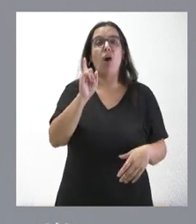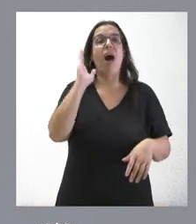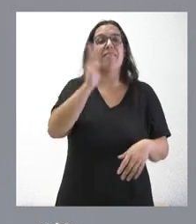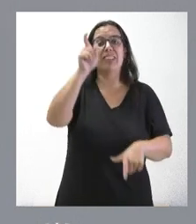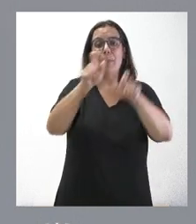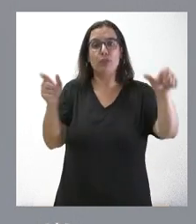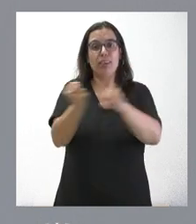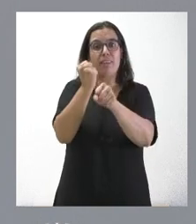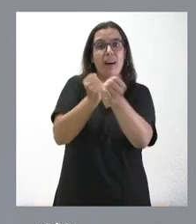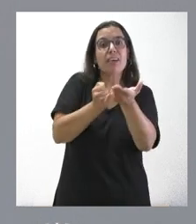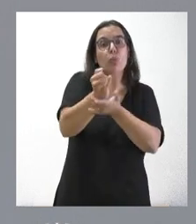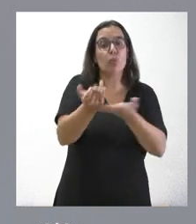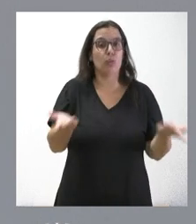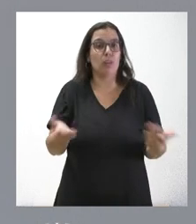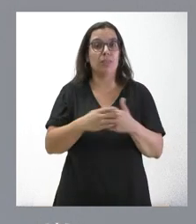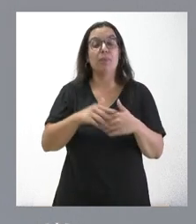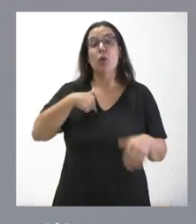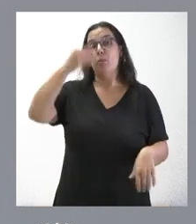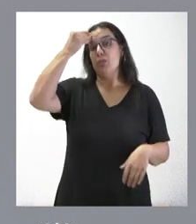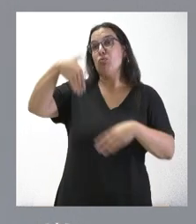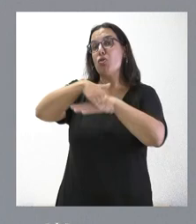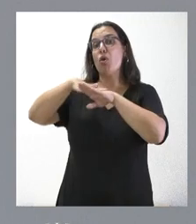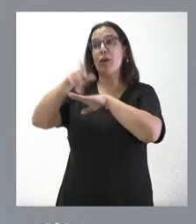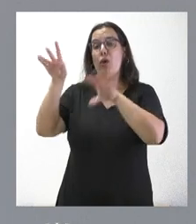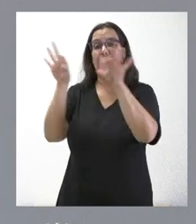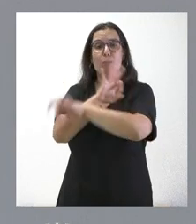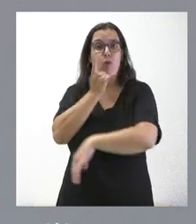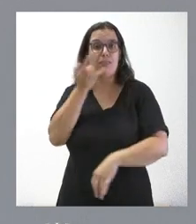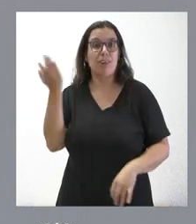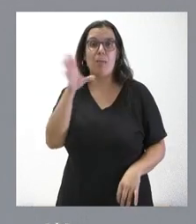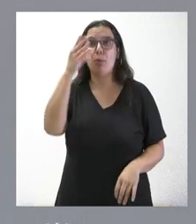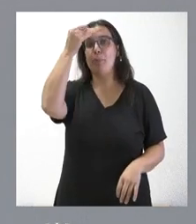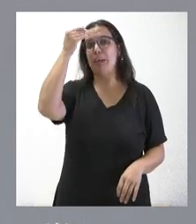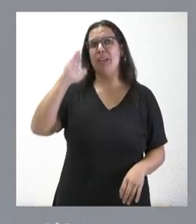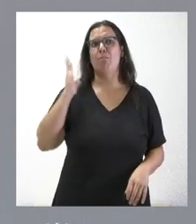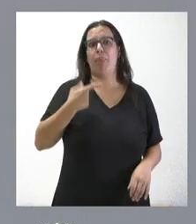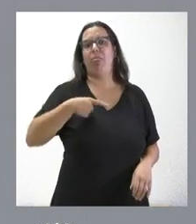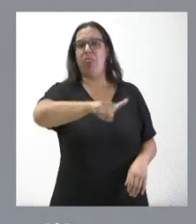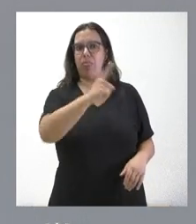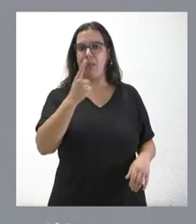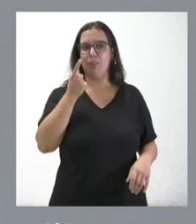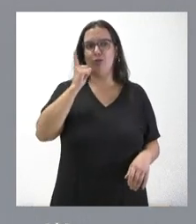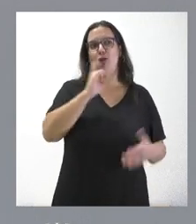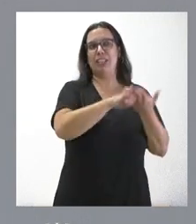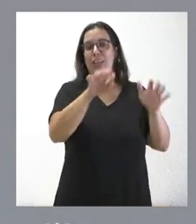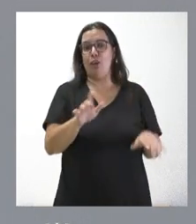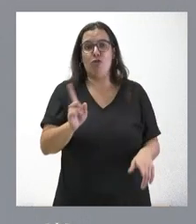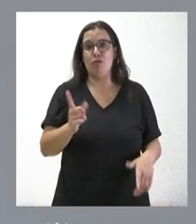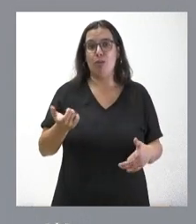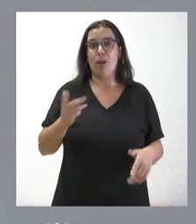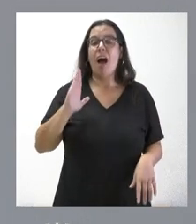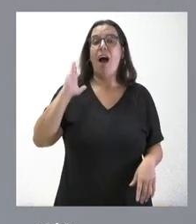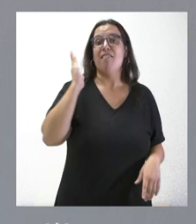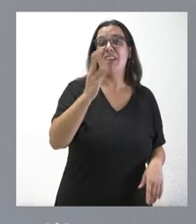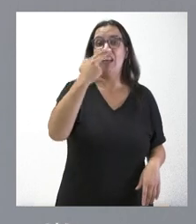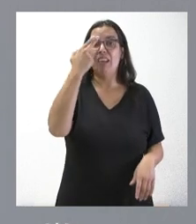agricultores de Castilla y León. Yo creo que el Gobierno se equivoca al creer que está haciendo daño solo a Castilla y León. Está perjudicando a los